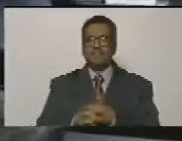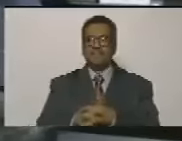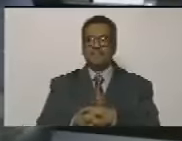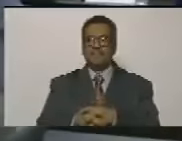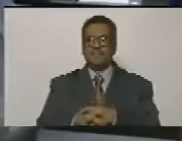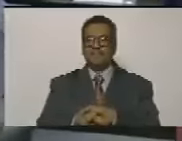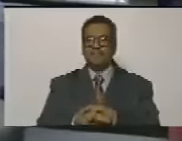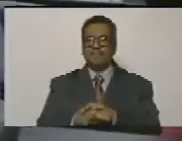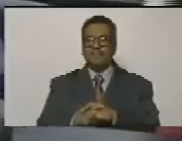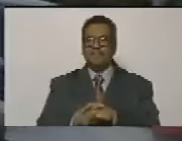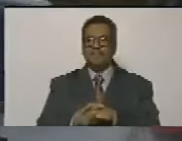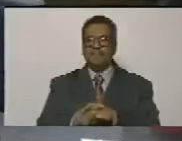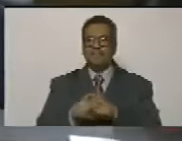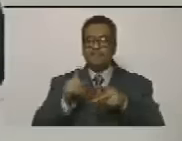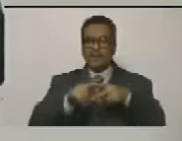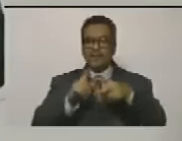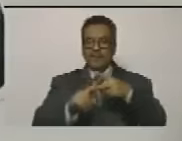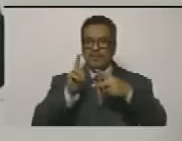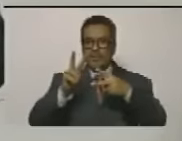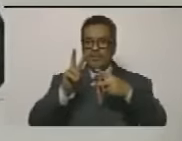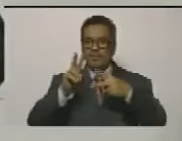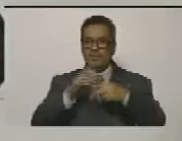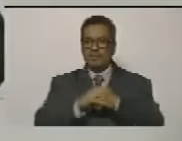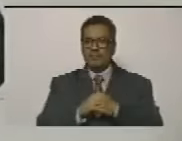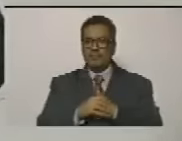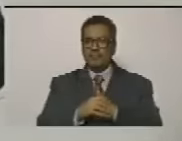y dos dos